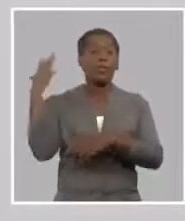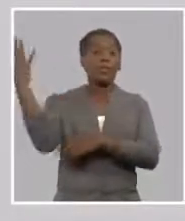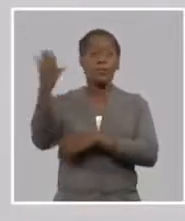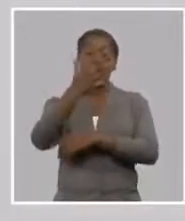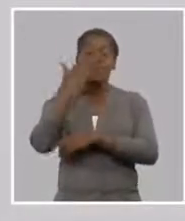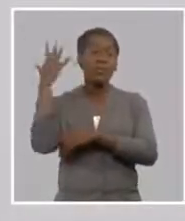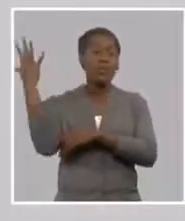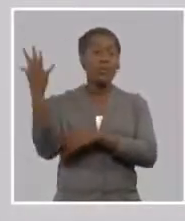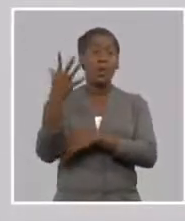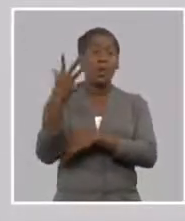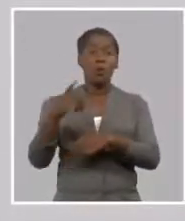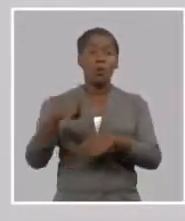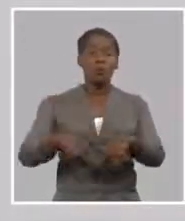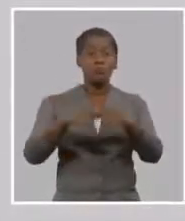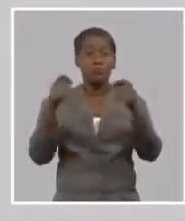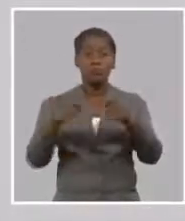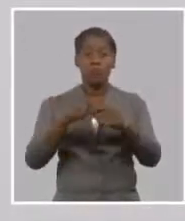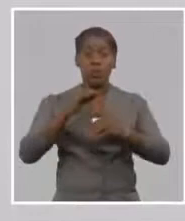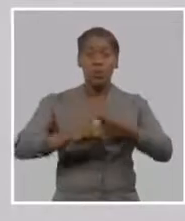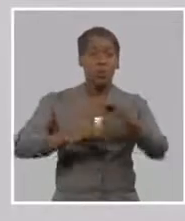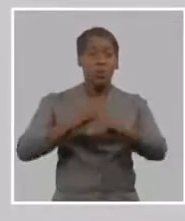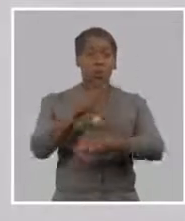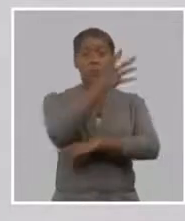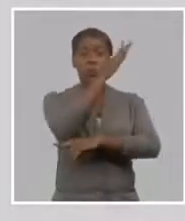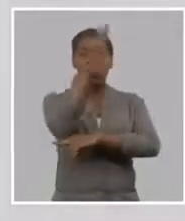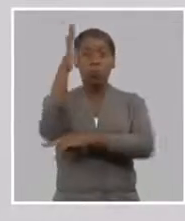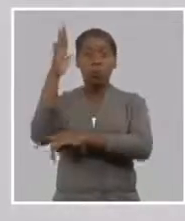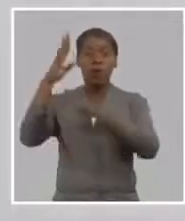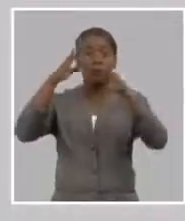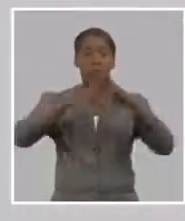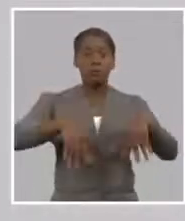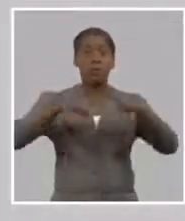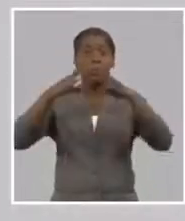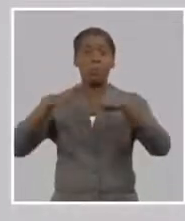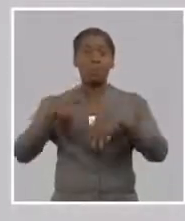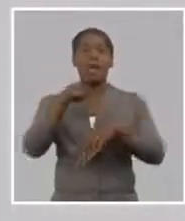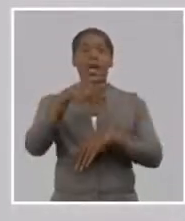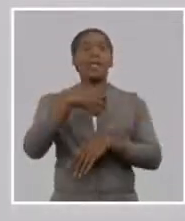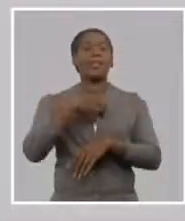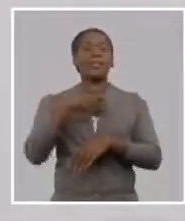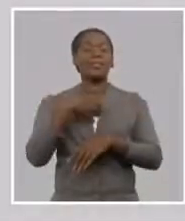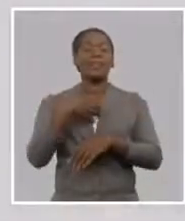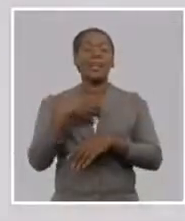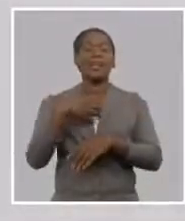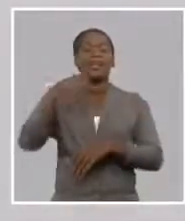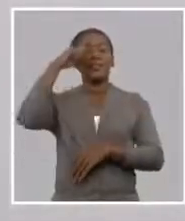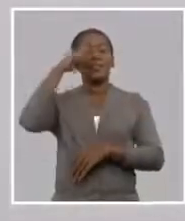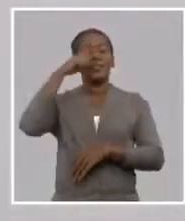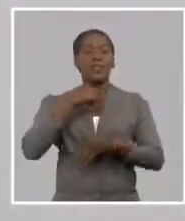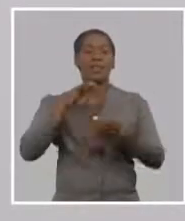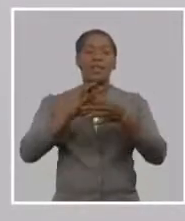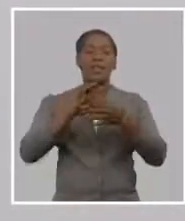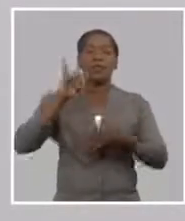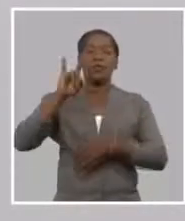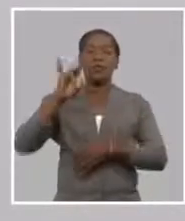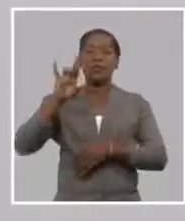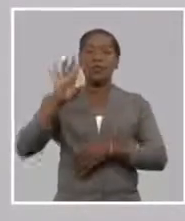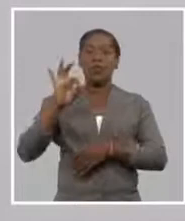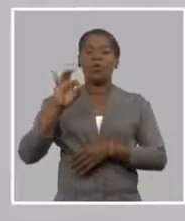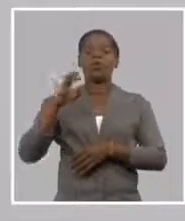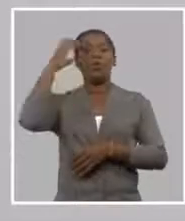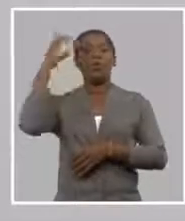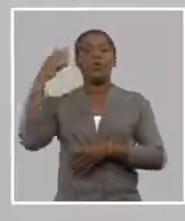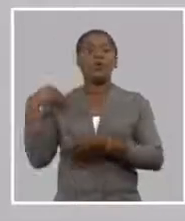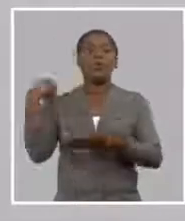nos cuesta trabajo que el país tenga que acompañar esas pérdidas sin embargo tenemos una empresa sólida fuerte que tiene